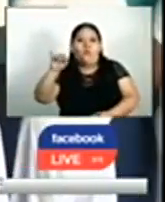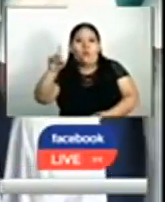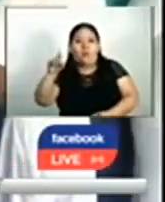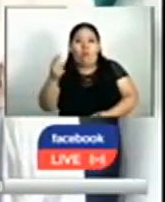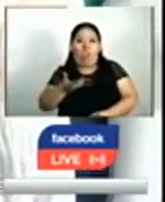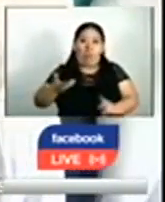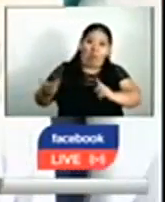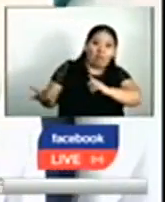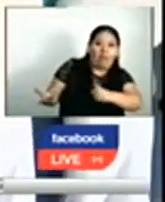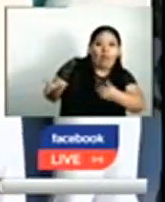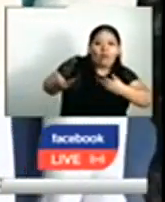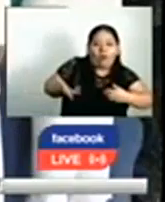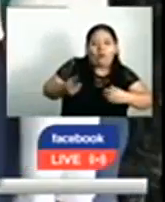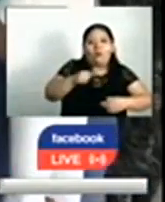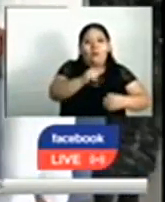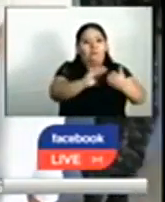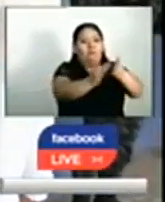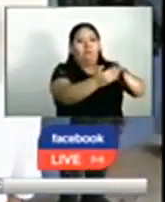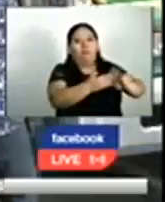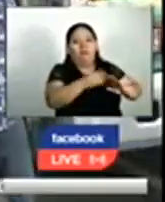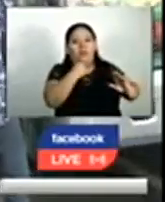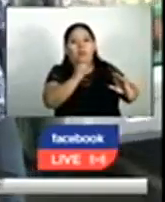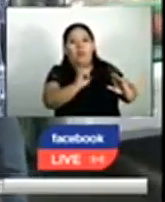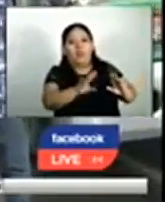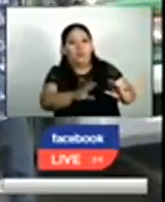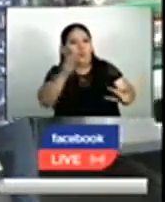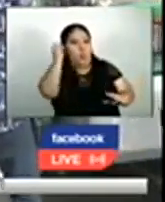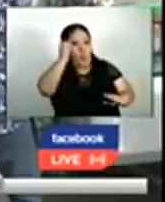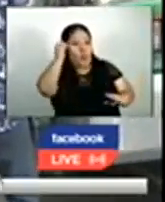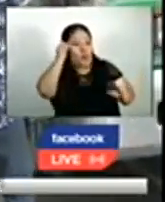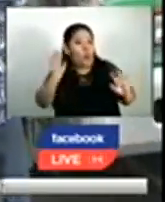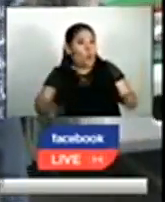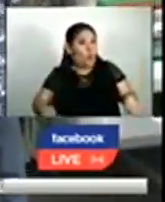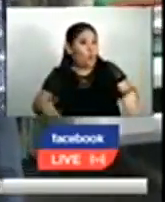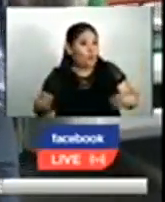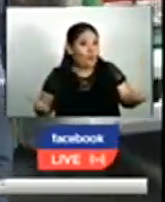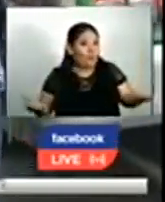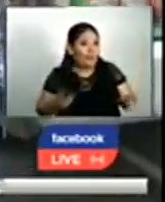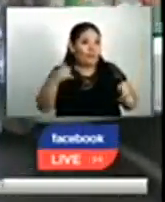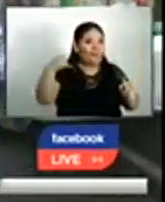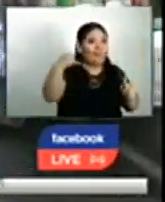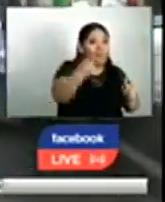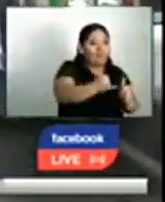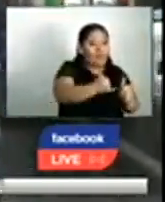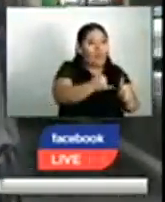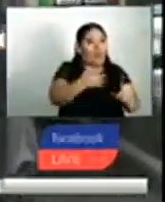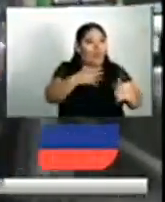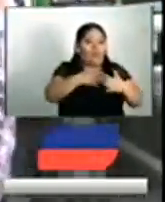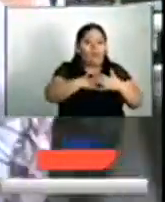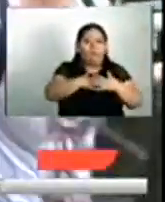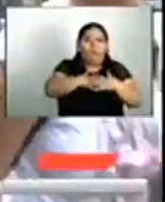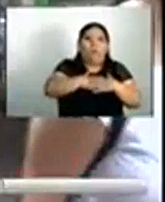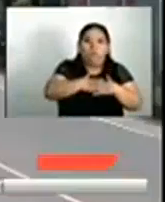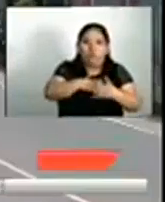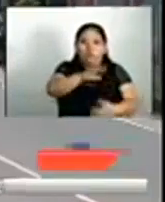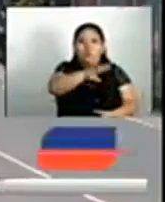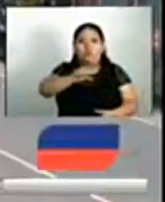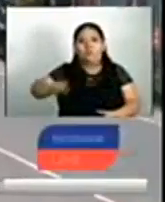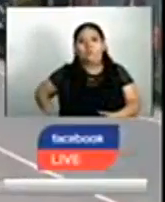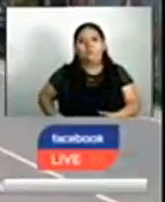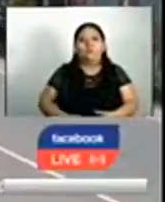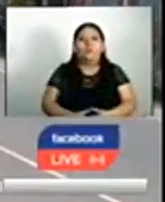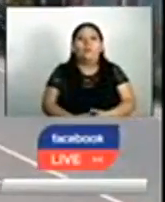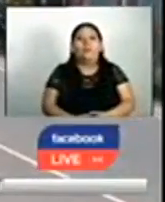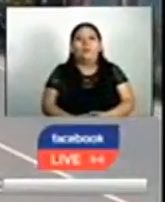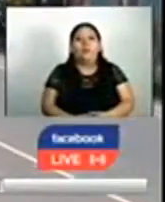comitió el crimen. Los residentes de Misata tienen una versión sobre cómo ocurrió este suceso que conmociona al país. Se